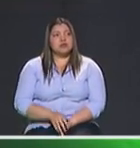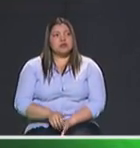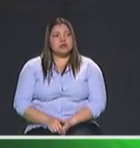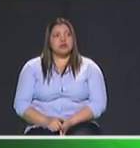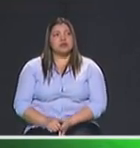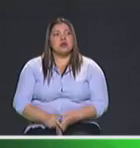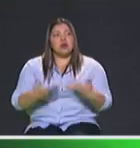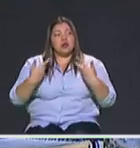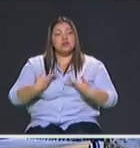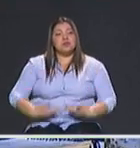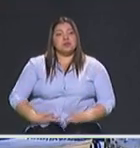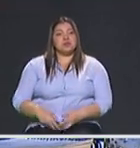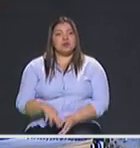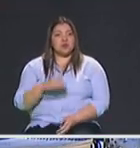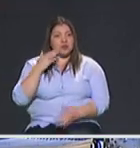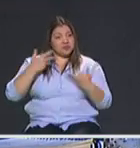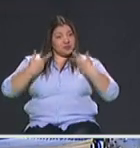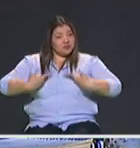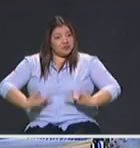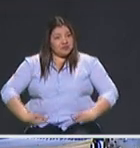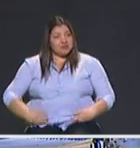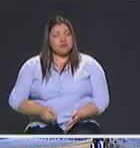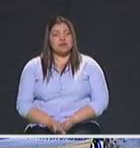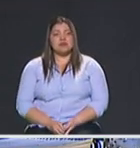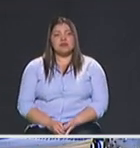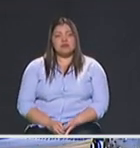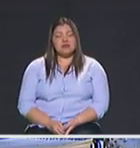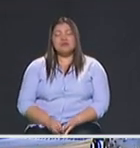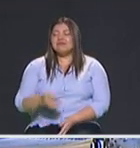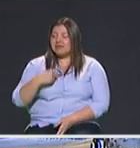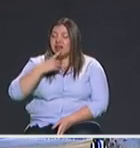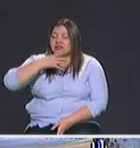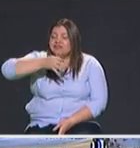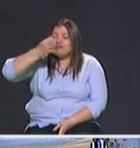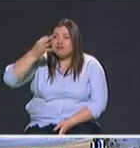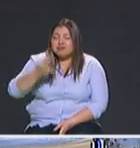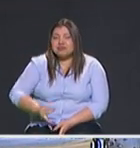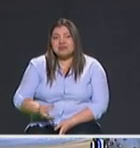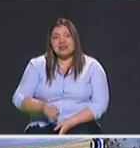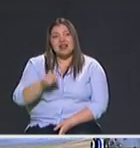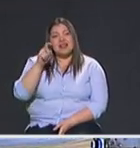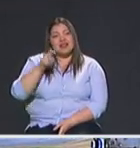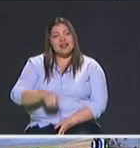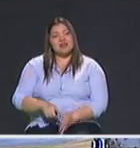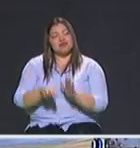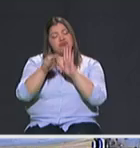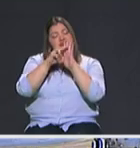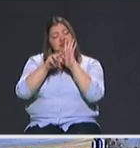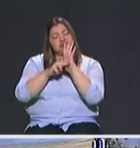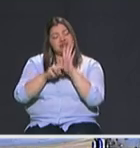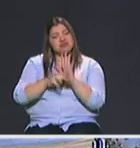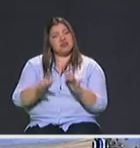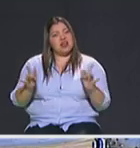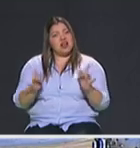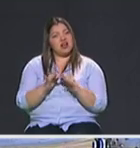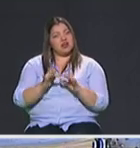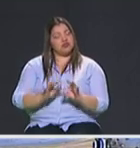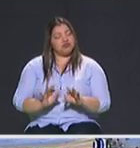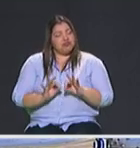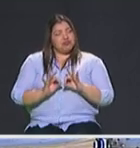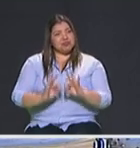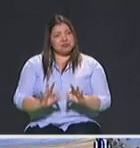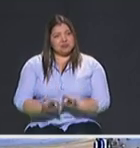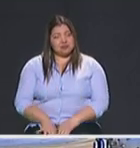puntual de seguridad. Estamos convencidos de que sí se necesita una política integral de seguridad. Nosotros vamos a conformar un